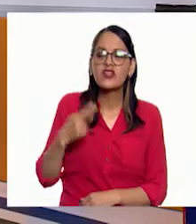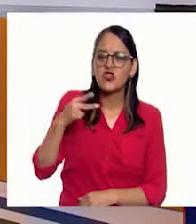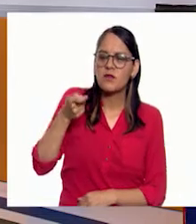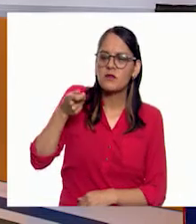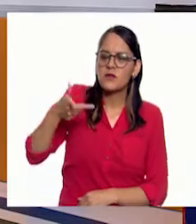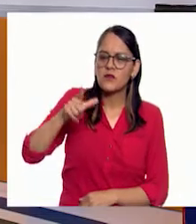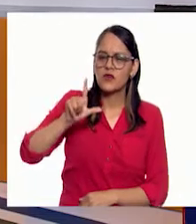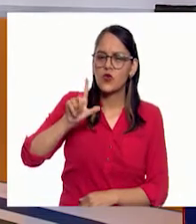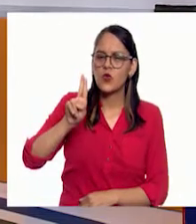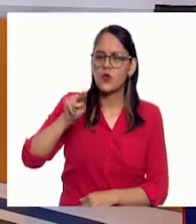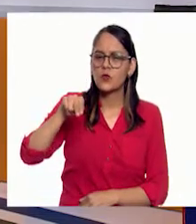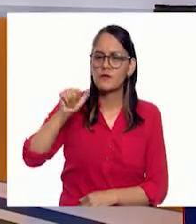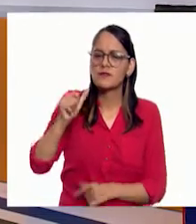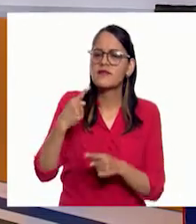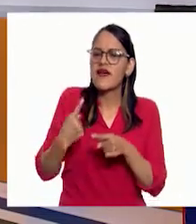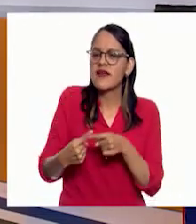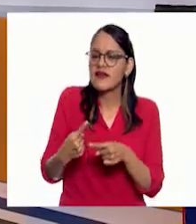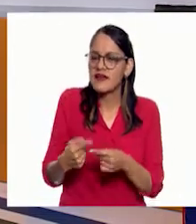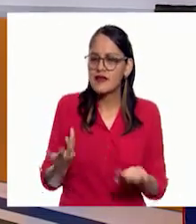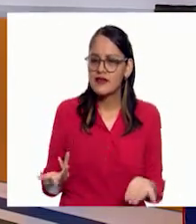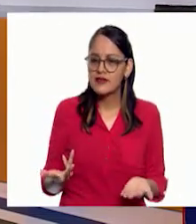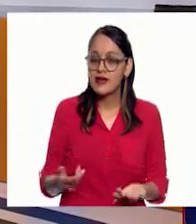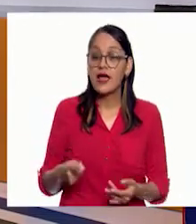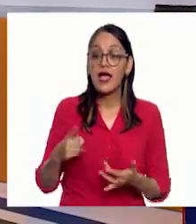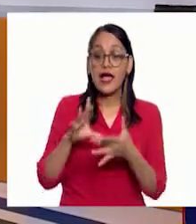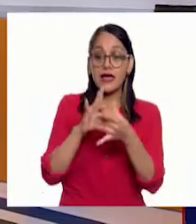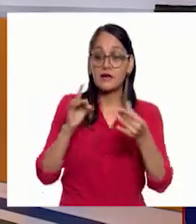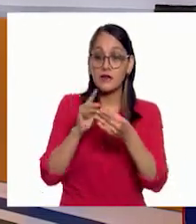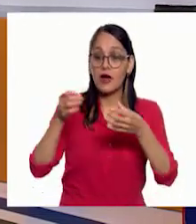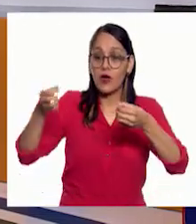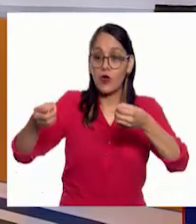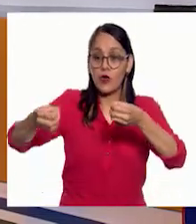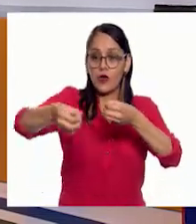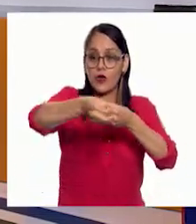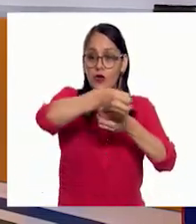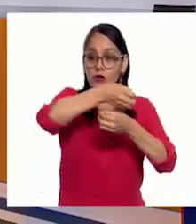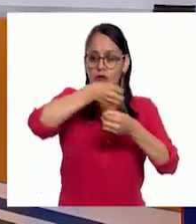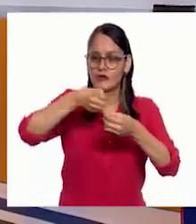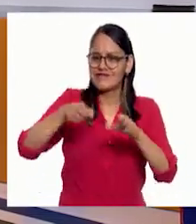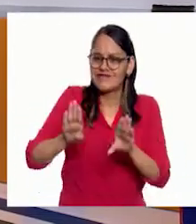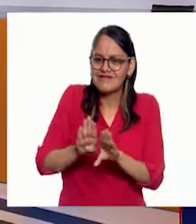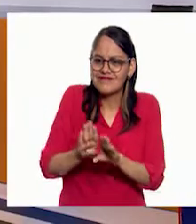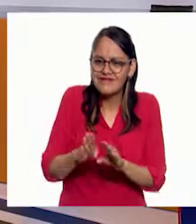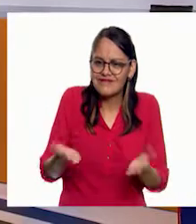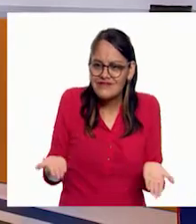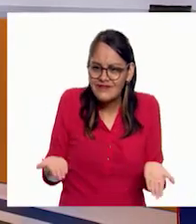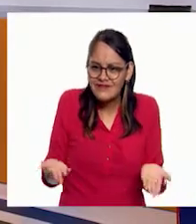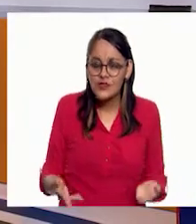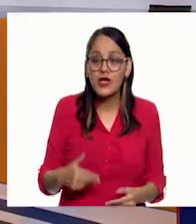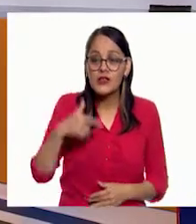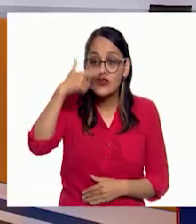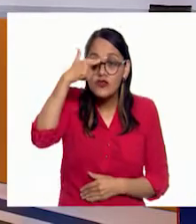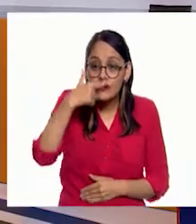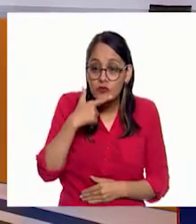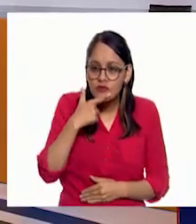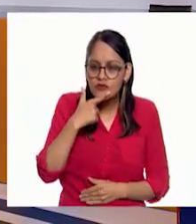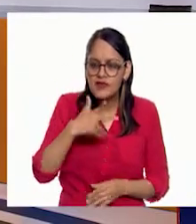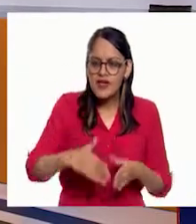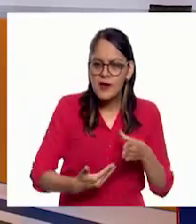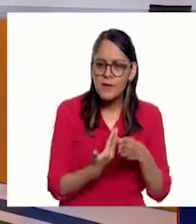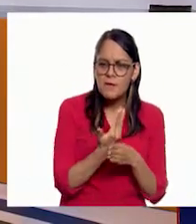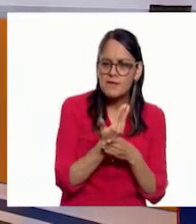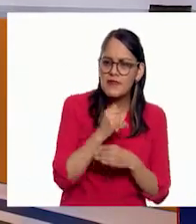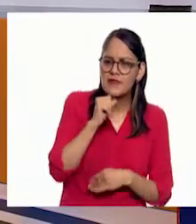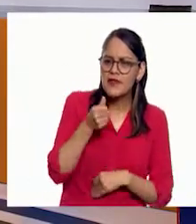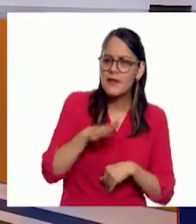¿O quién describió cómo se movía? ¿Cómo sabían que todas las noches, por qué no en el día? Todas esas dudas las vamos